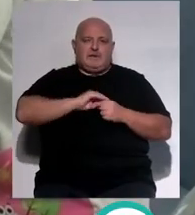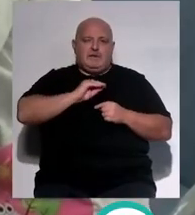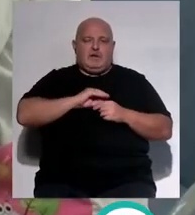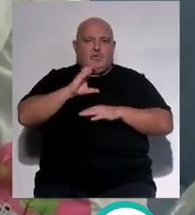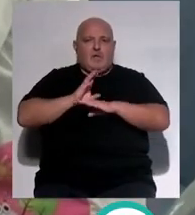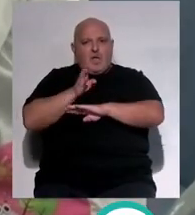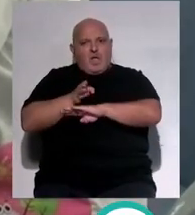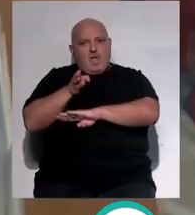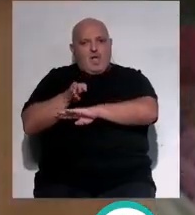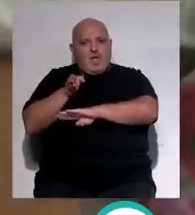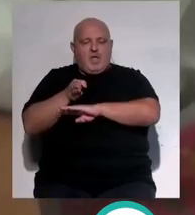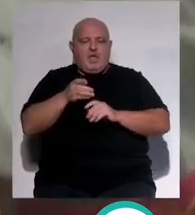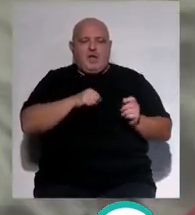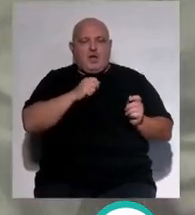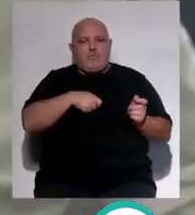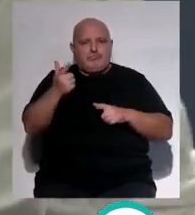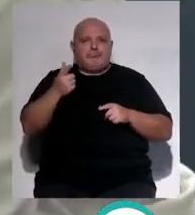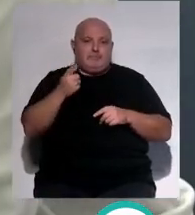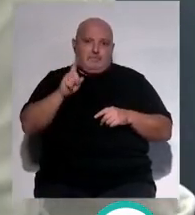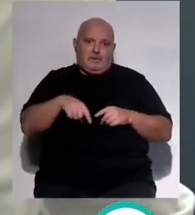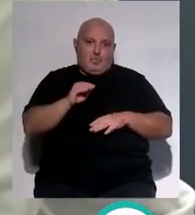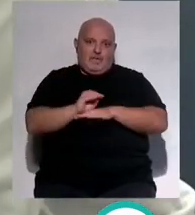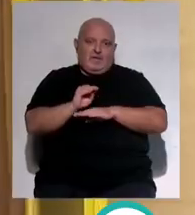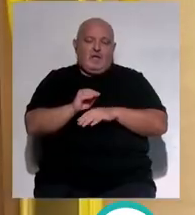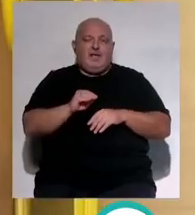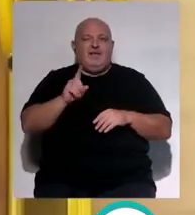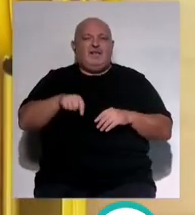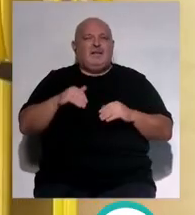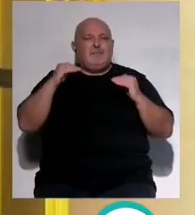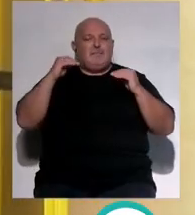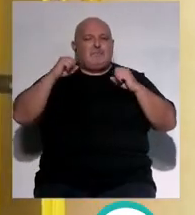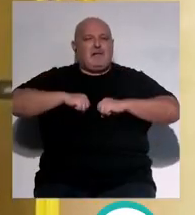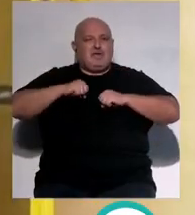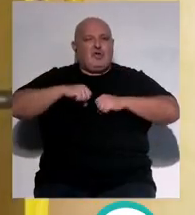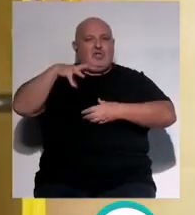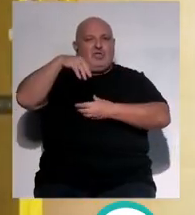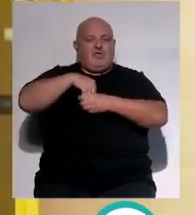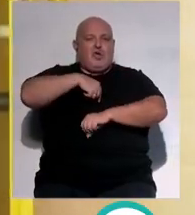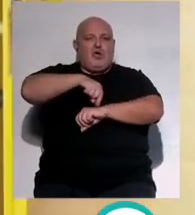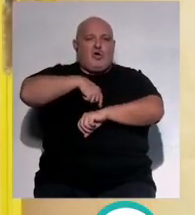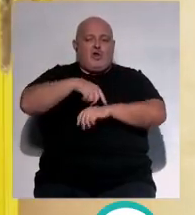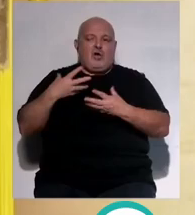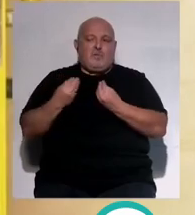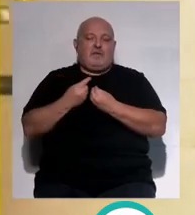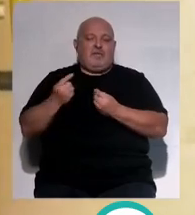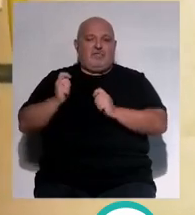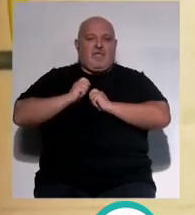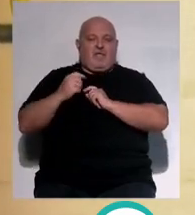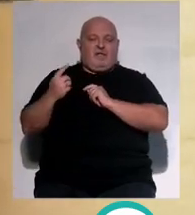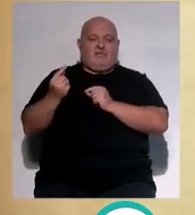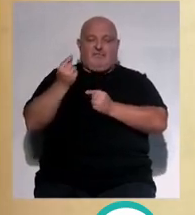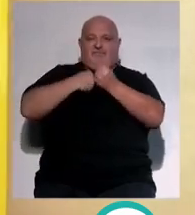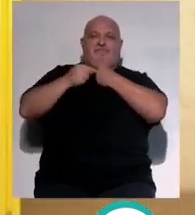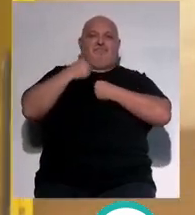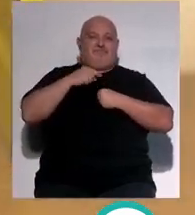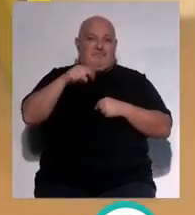consultas médicas e ingresos hospitalarios sino también a los mayores que pasan muchas horas en su compañía. Es cierto que